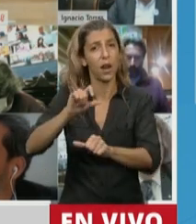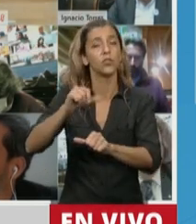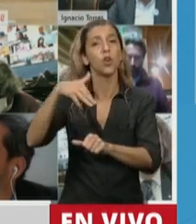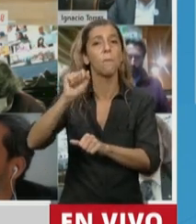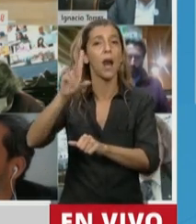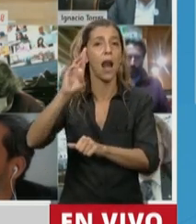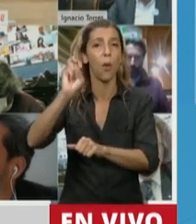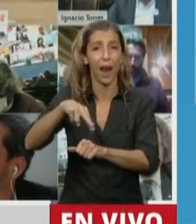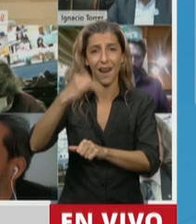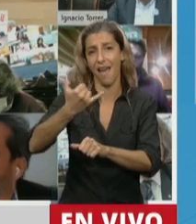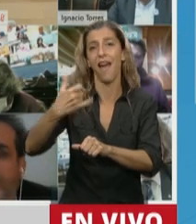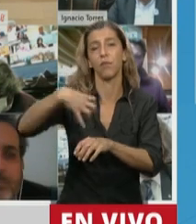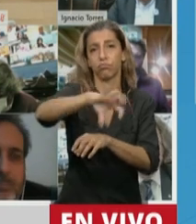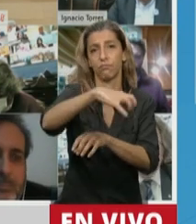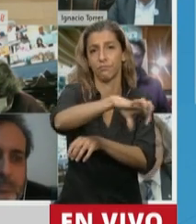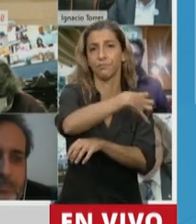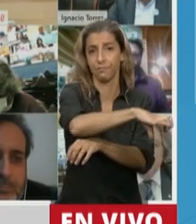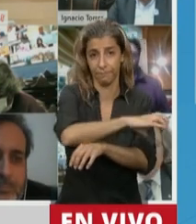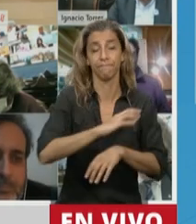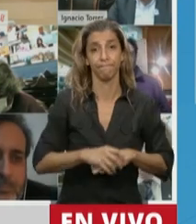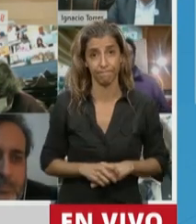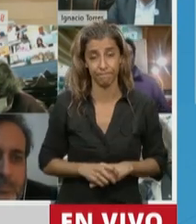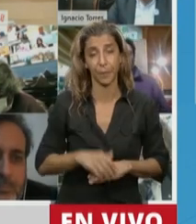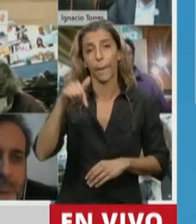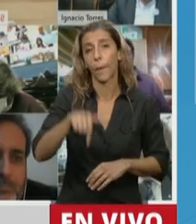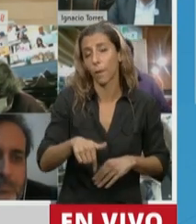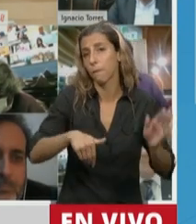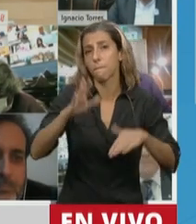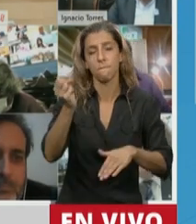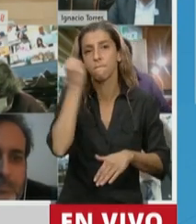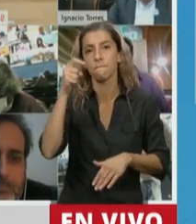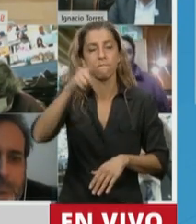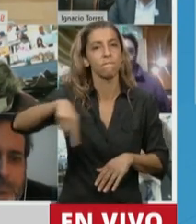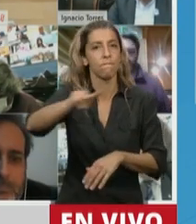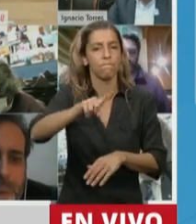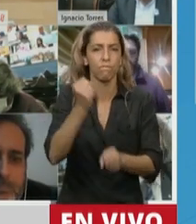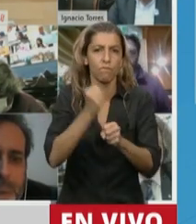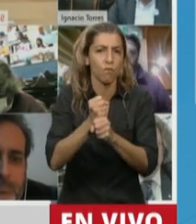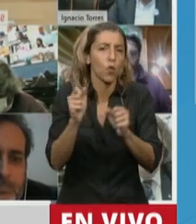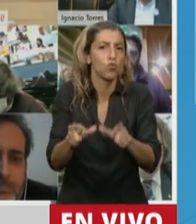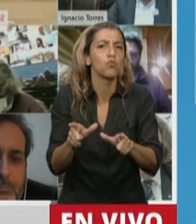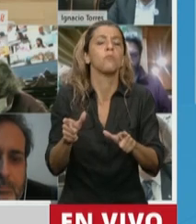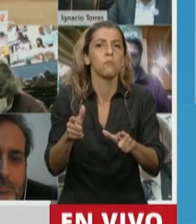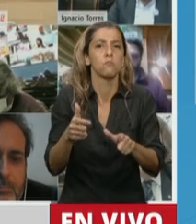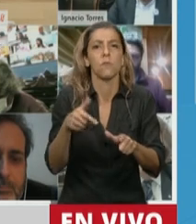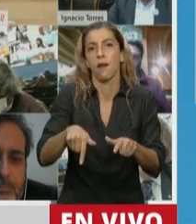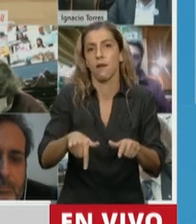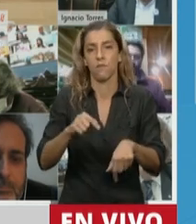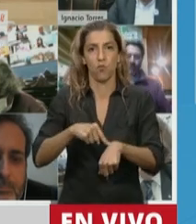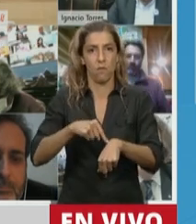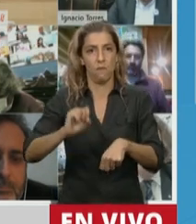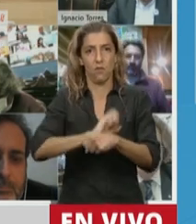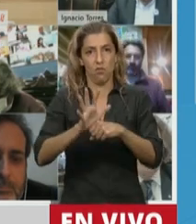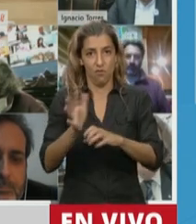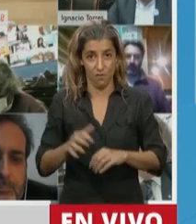ANLIS y tiene hoy una misión imprescindible en la lucha contra el coronavirus. Y puede hacerlo no solo por